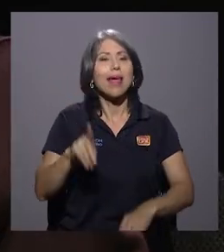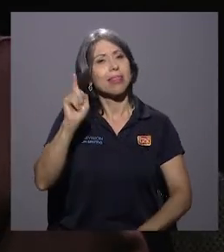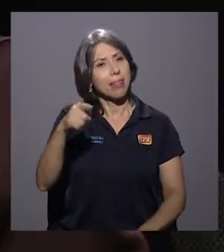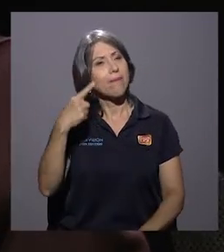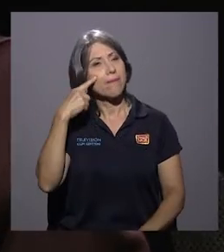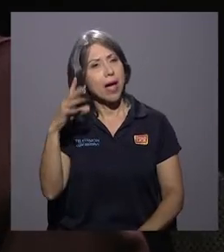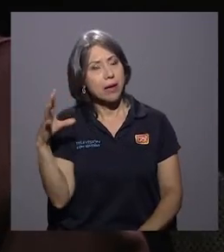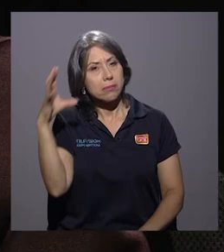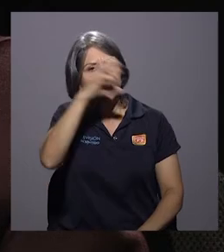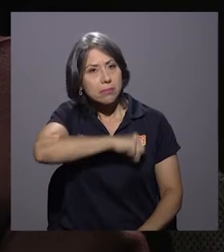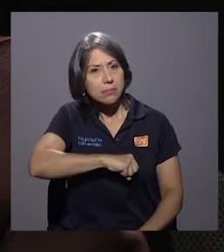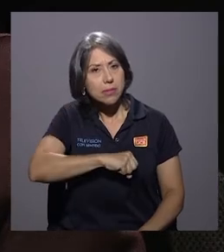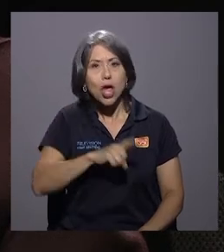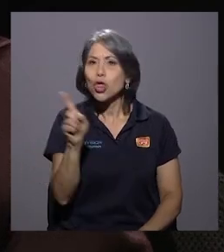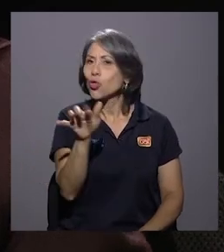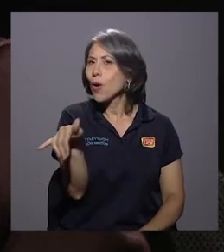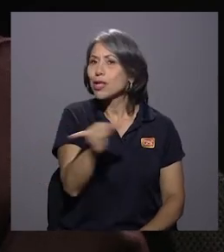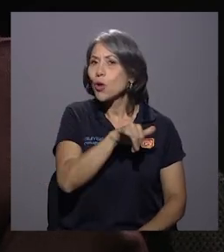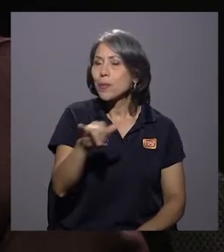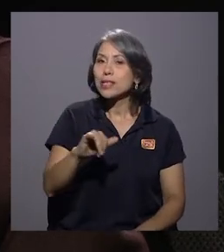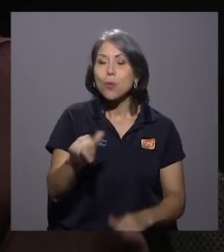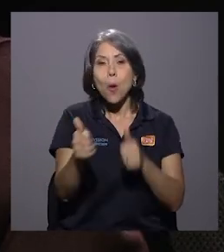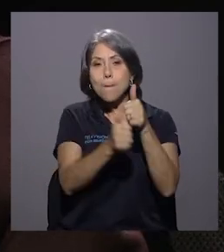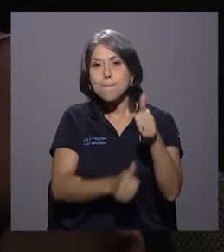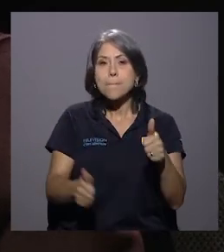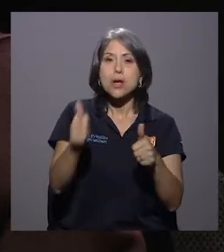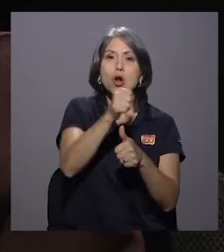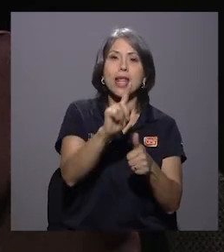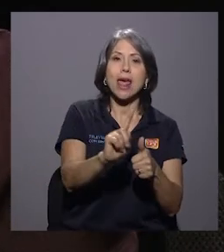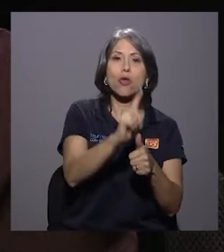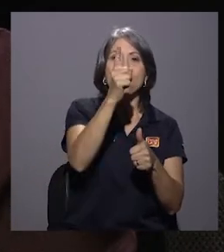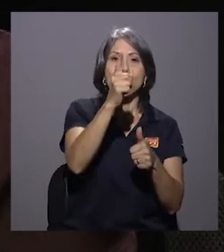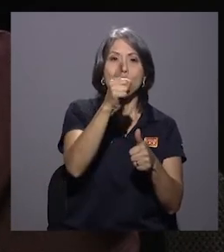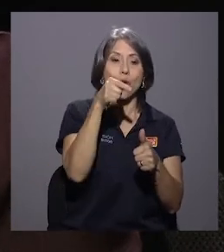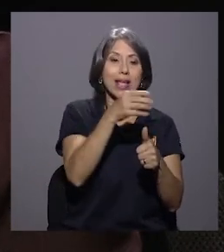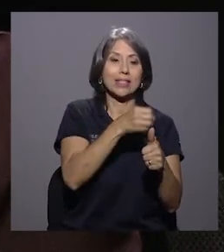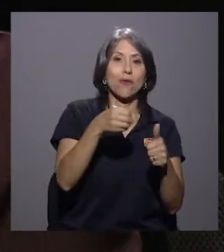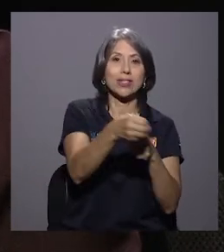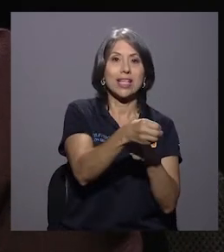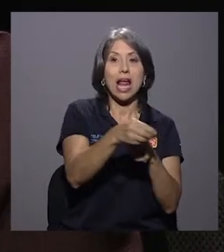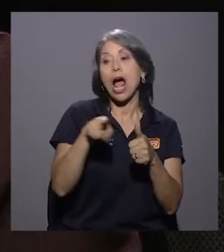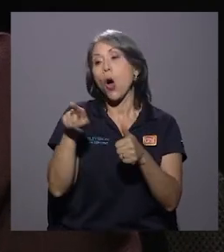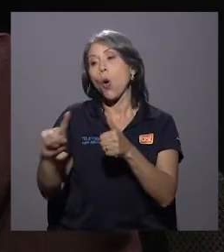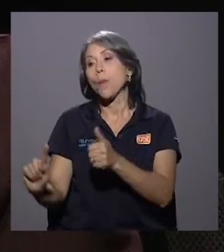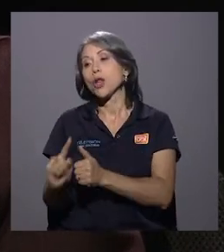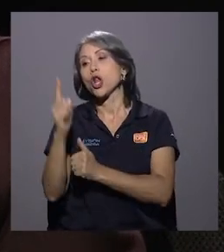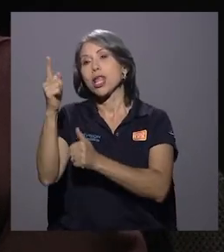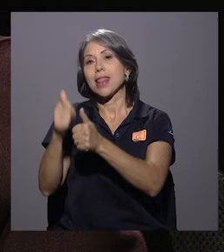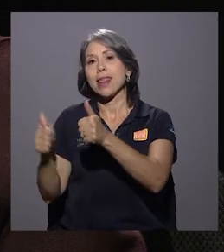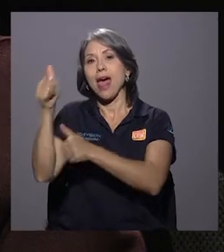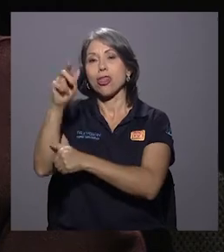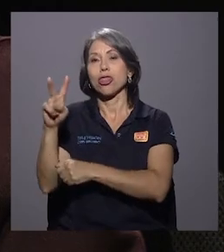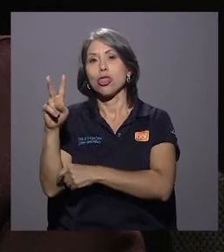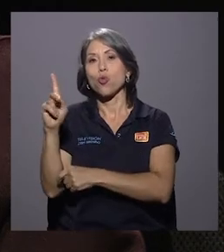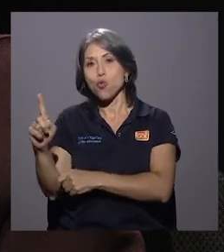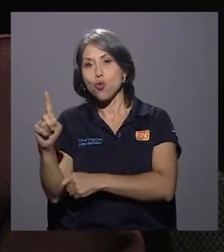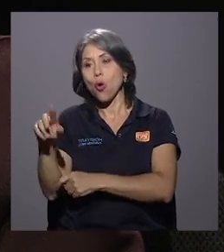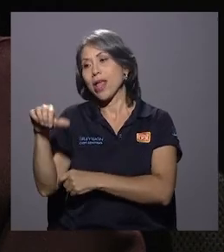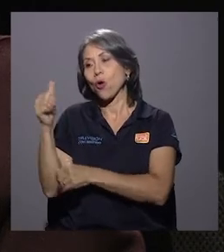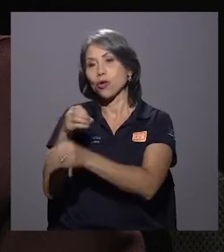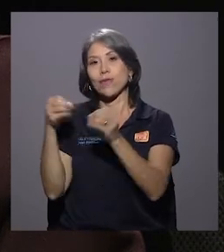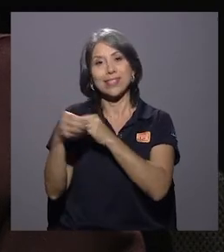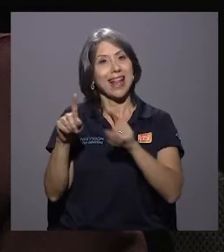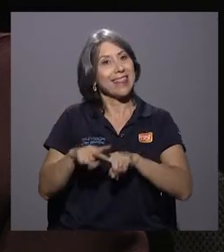mismo lo que se entiende por prioridad uno en una oficina que lo que se pudiera atender en otra. Hay algunos lineamientos, pero no están